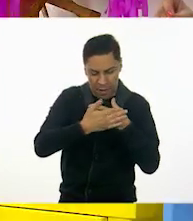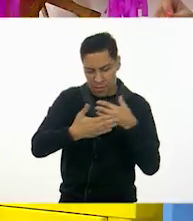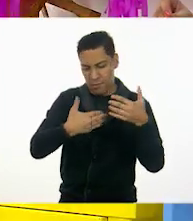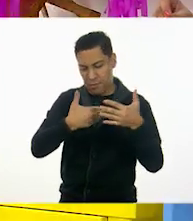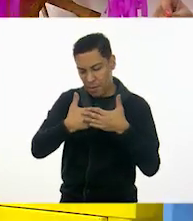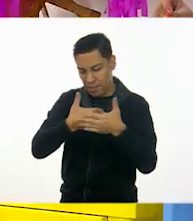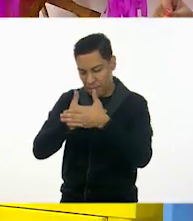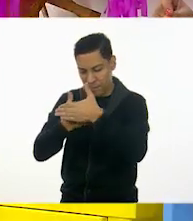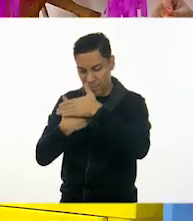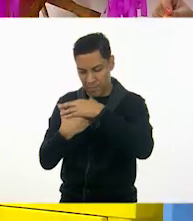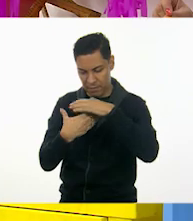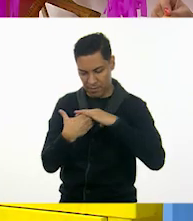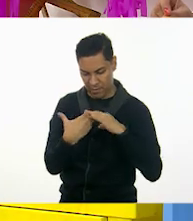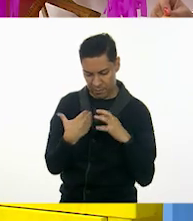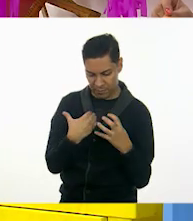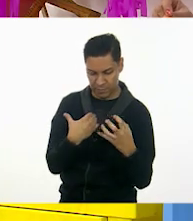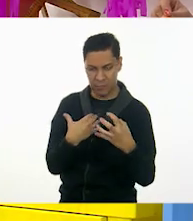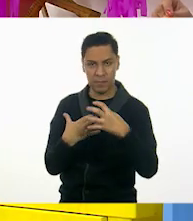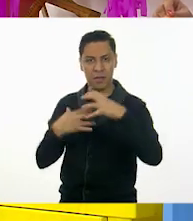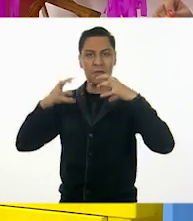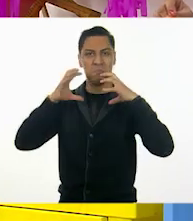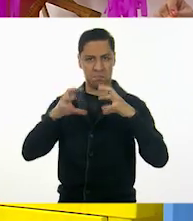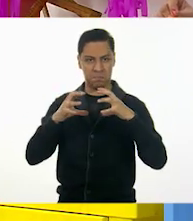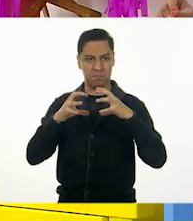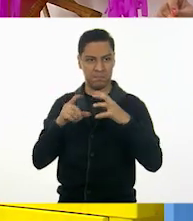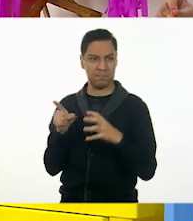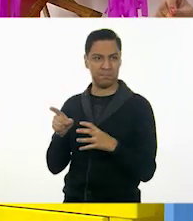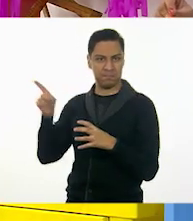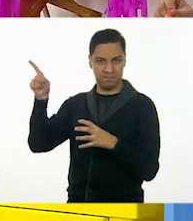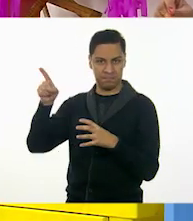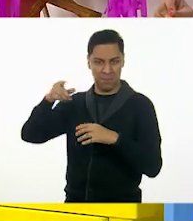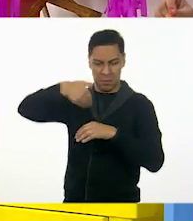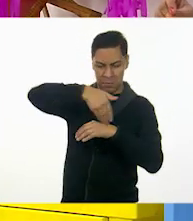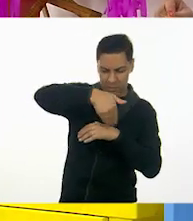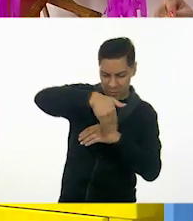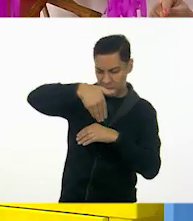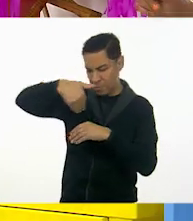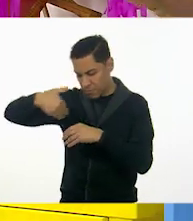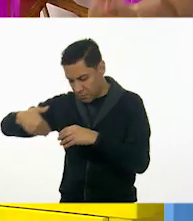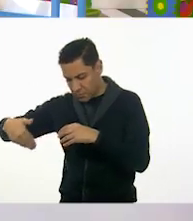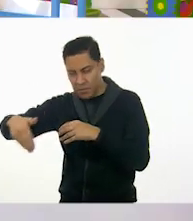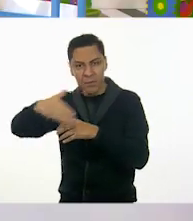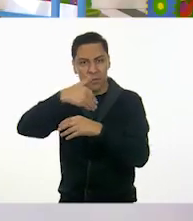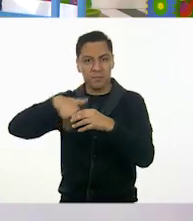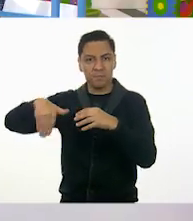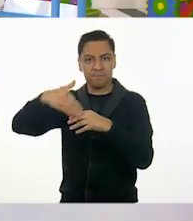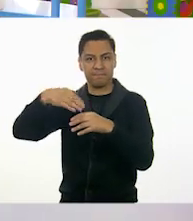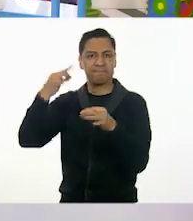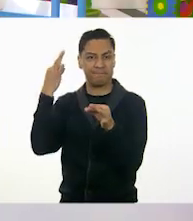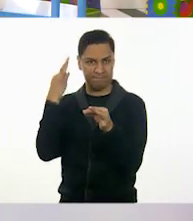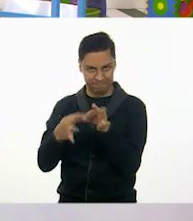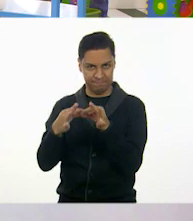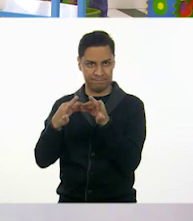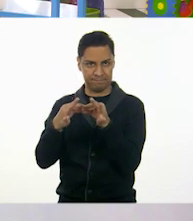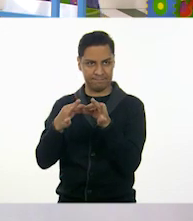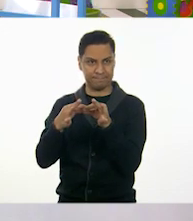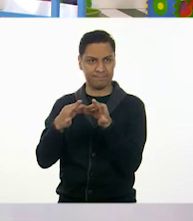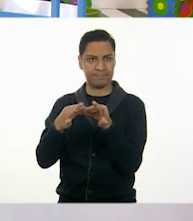Ándale, así. Súper bien. Ok. Bueno. Pues mira, yo ya traje el mío.